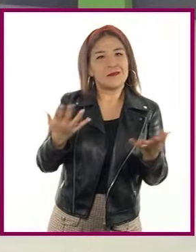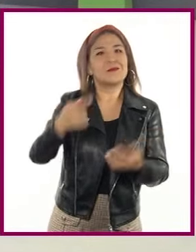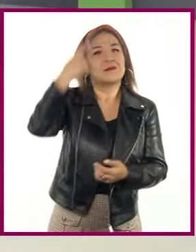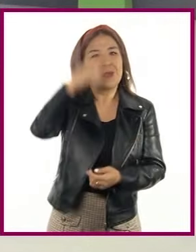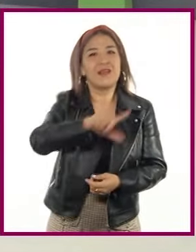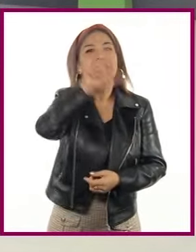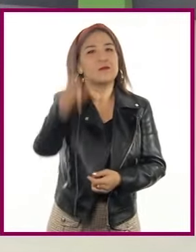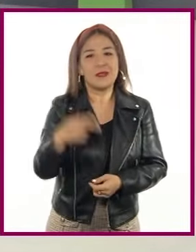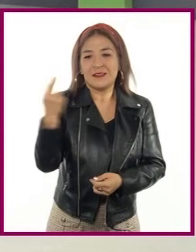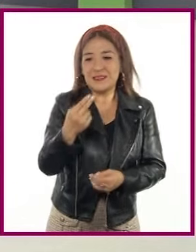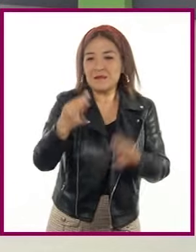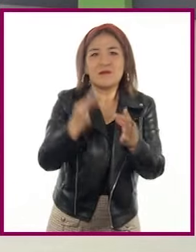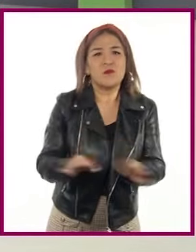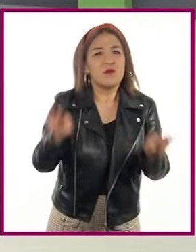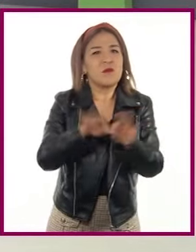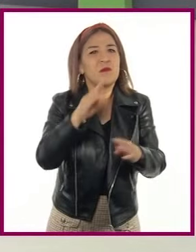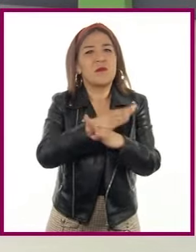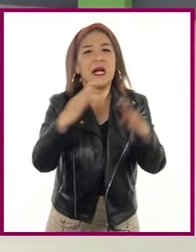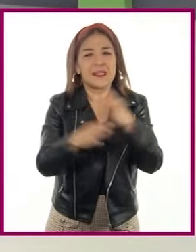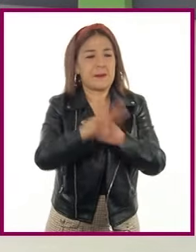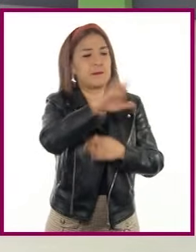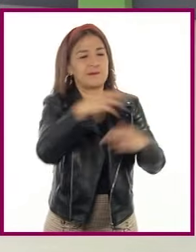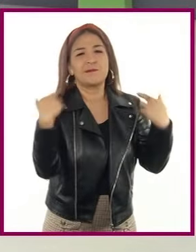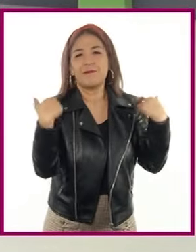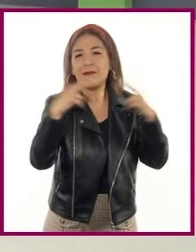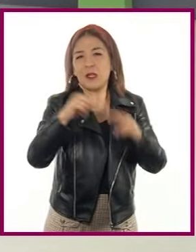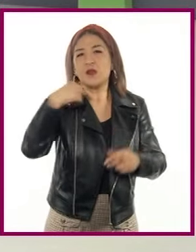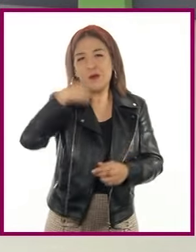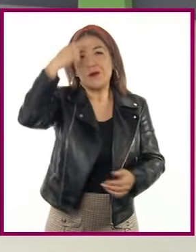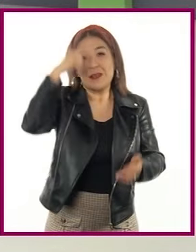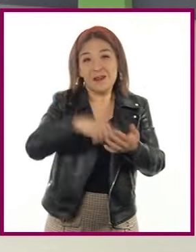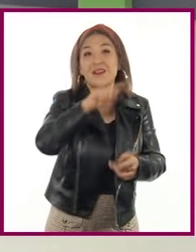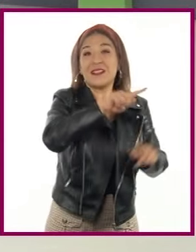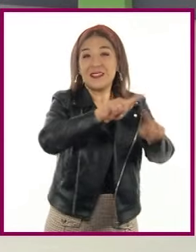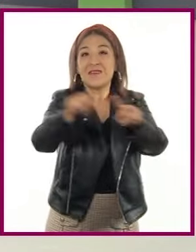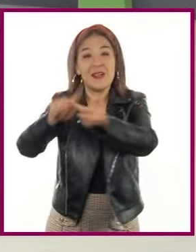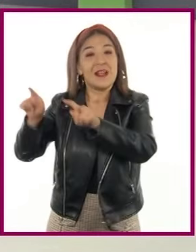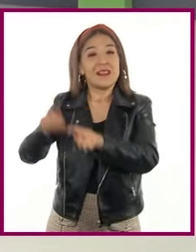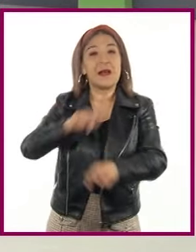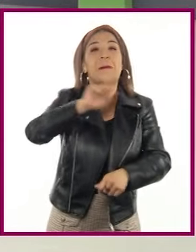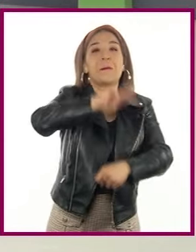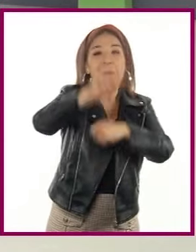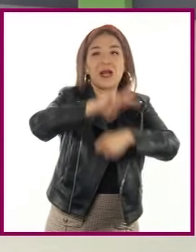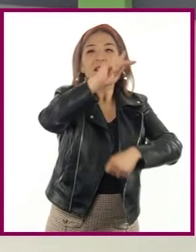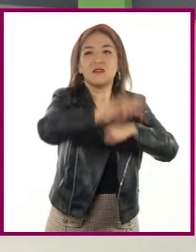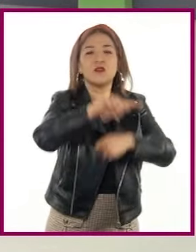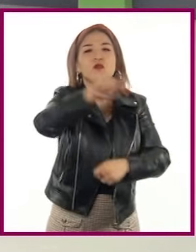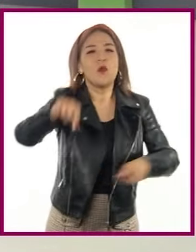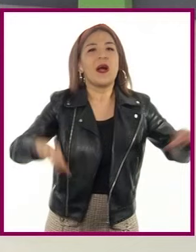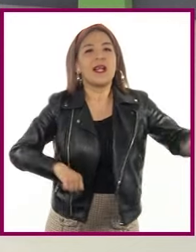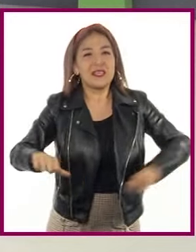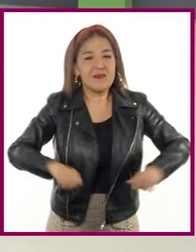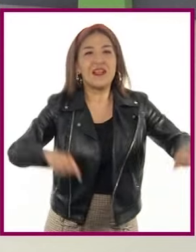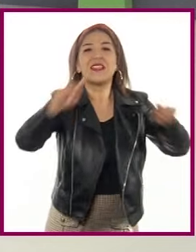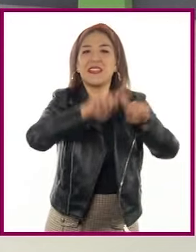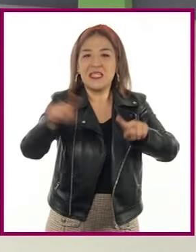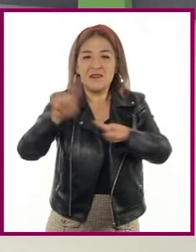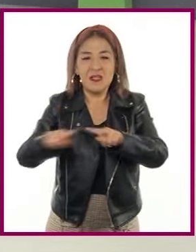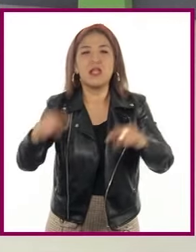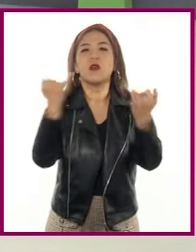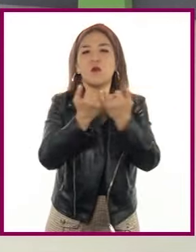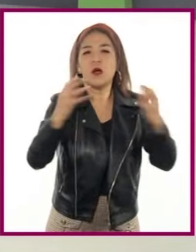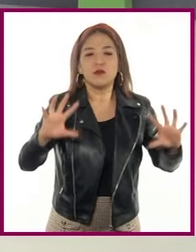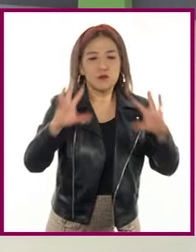tantos recursos? Maestro, yo creo que cada país tiene un ritmo de crecimiento distinto y diversa